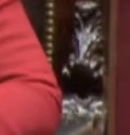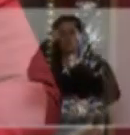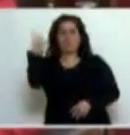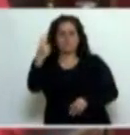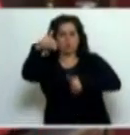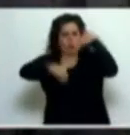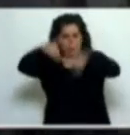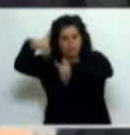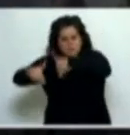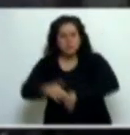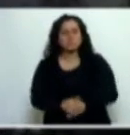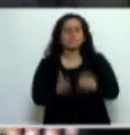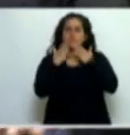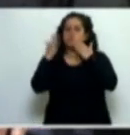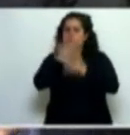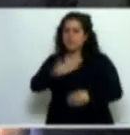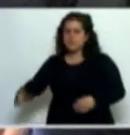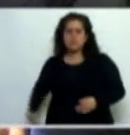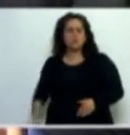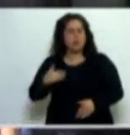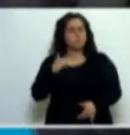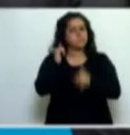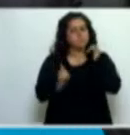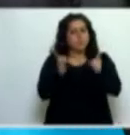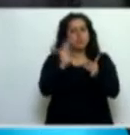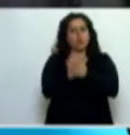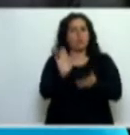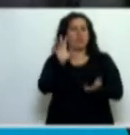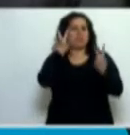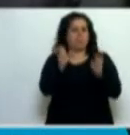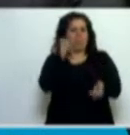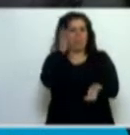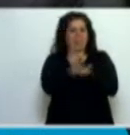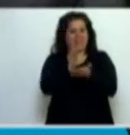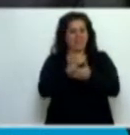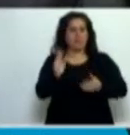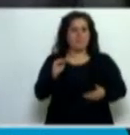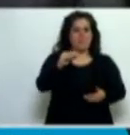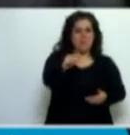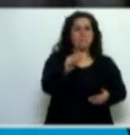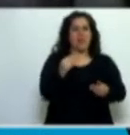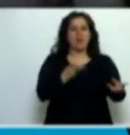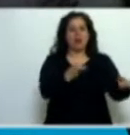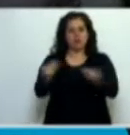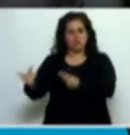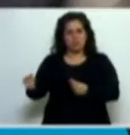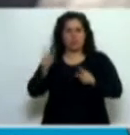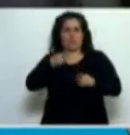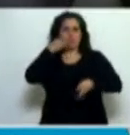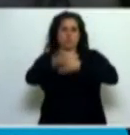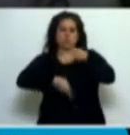Gracias. Gracias, Presidenta. decía que en el marco de la ampliación de derechos a consumidores y usuarios